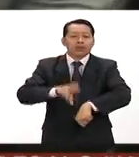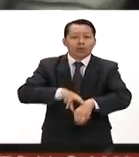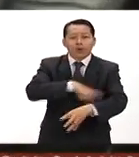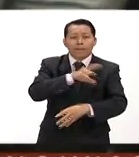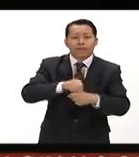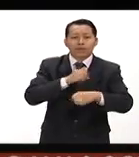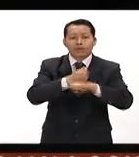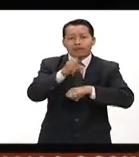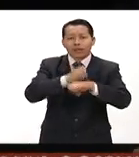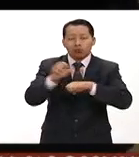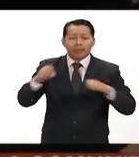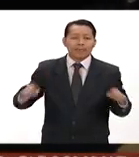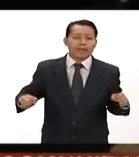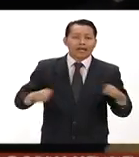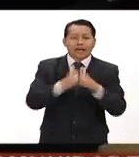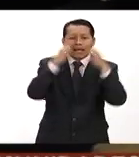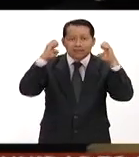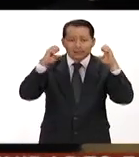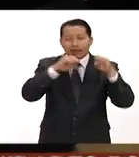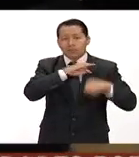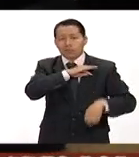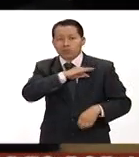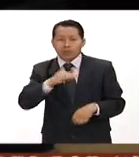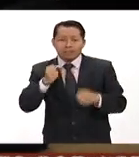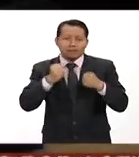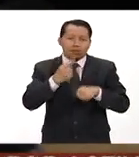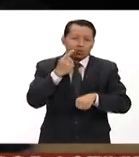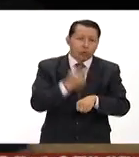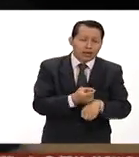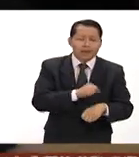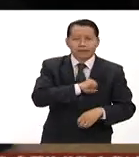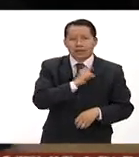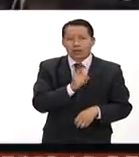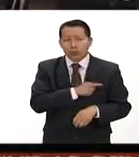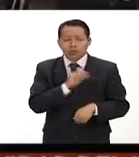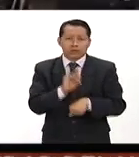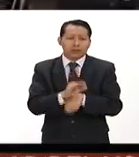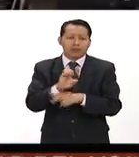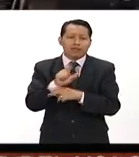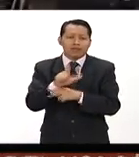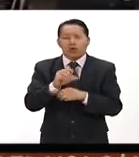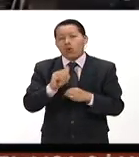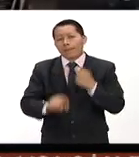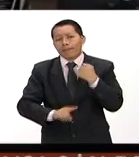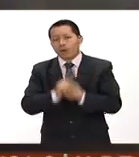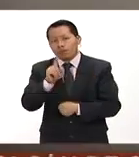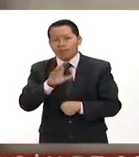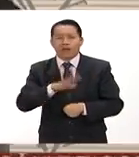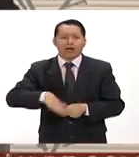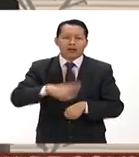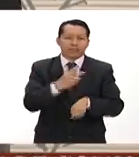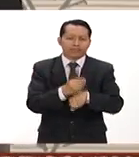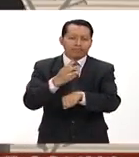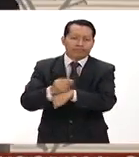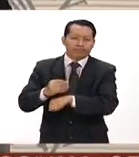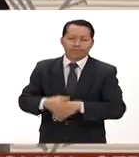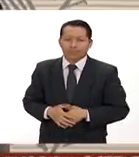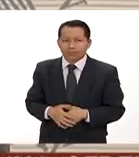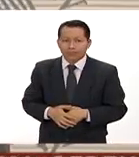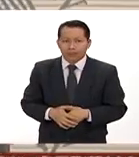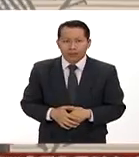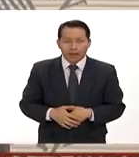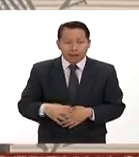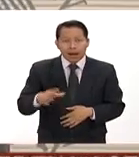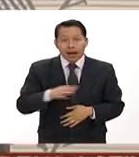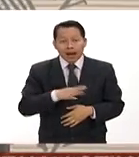estados durante una emergencia ya sea de seguridad salud protección civil o de problemas con alguna obra pública con la puesta en marcha